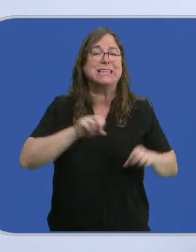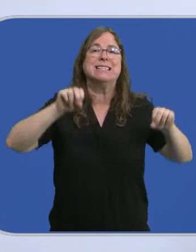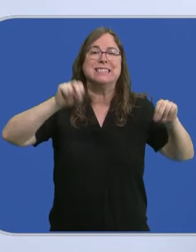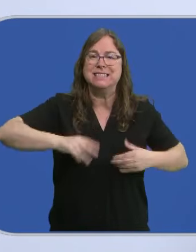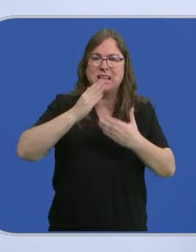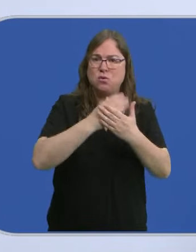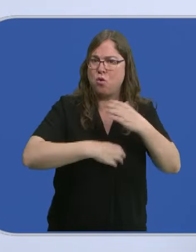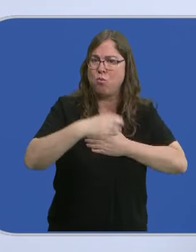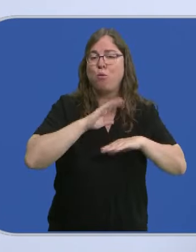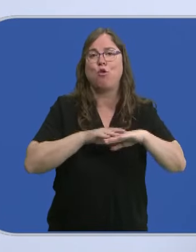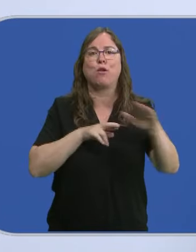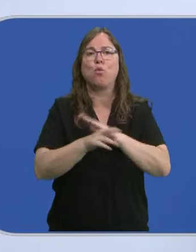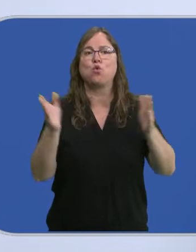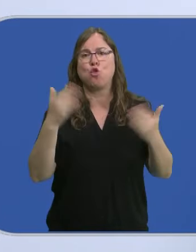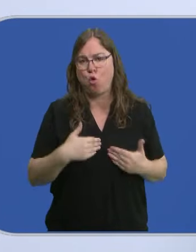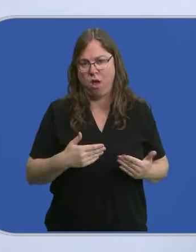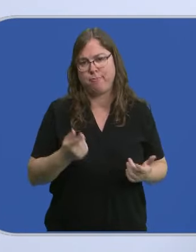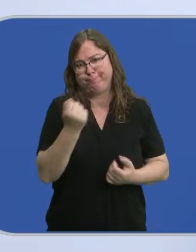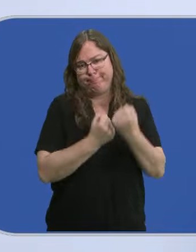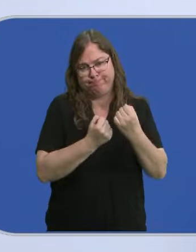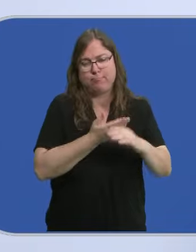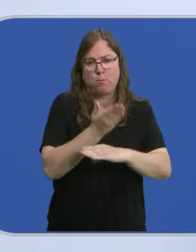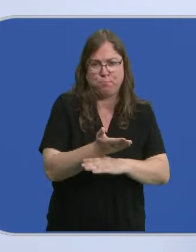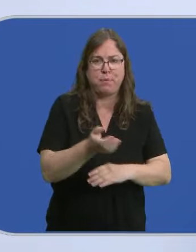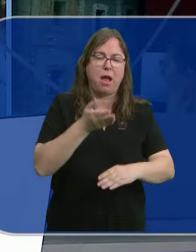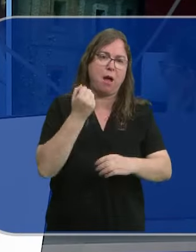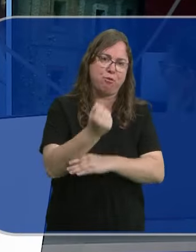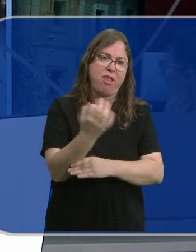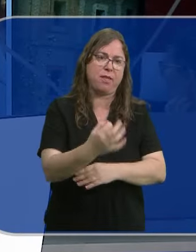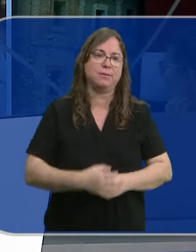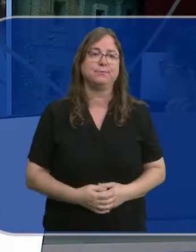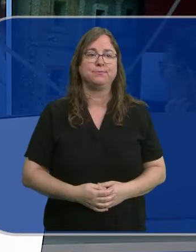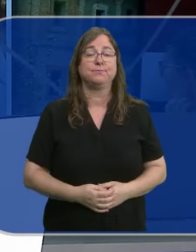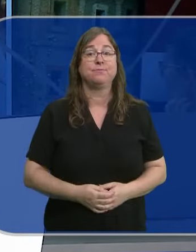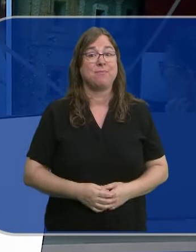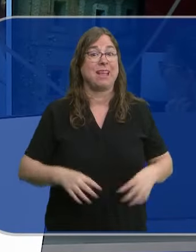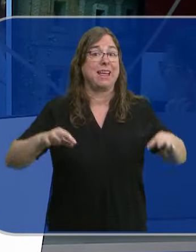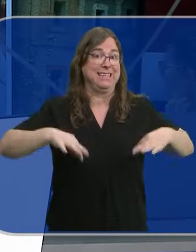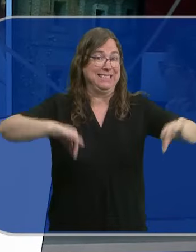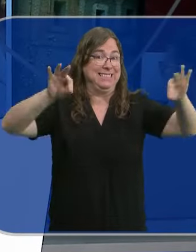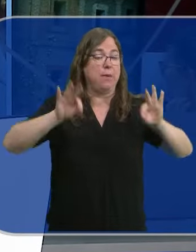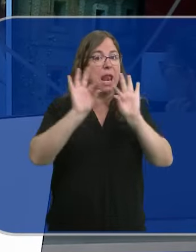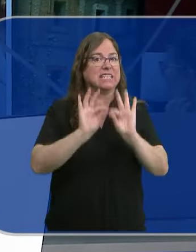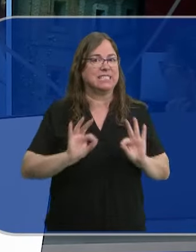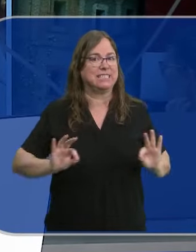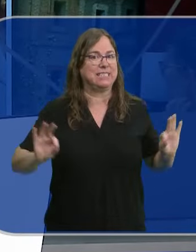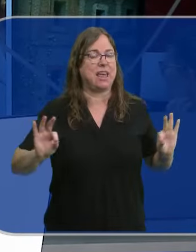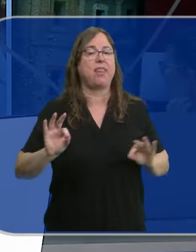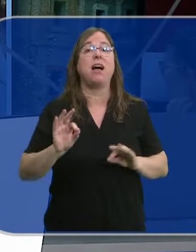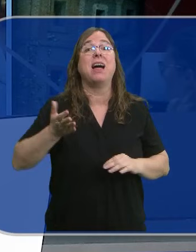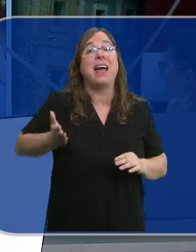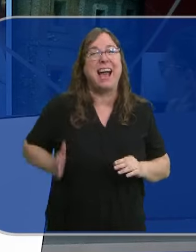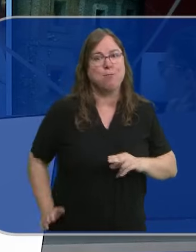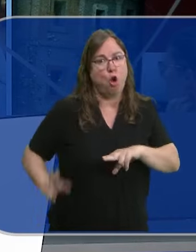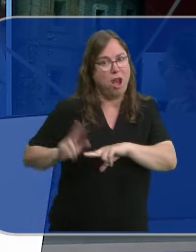sin poder estudiar por falta de recursos económicos. Sábanas de seda, jamón de pata negra, móviles iPhone y